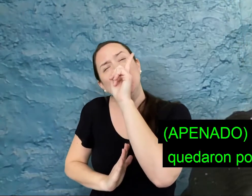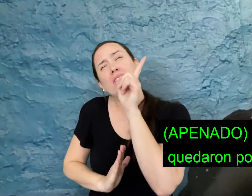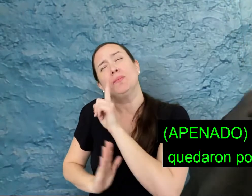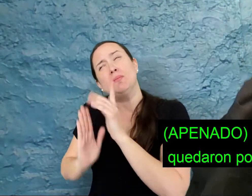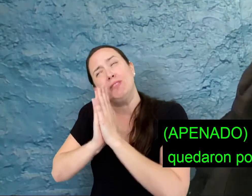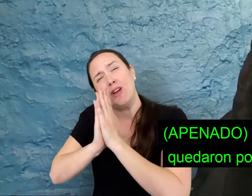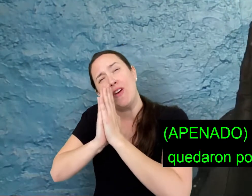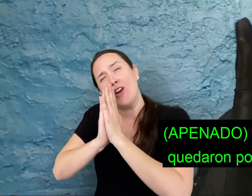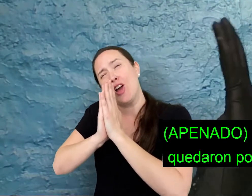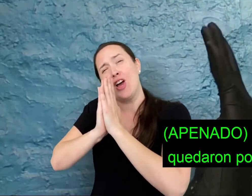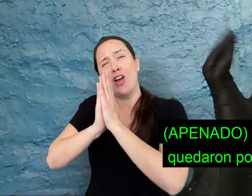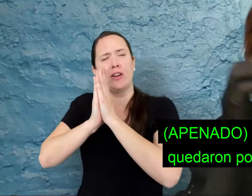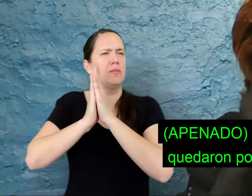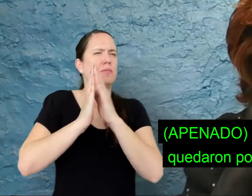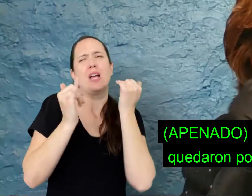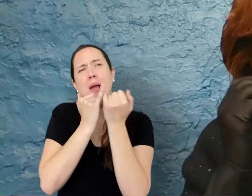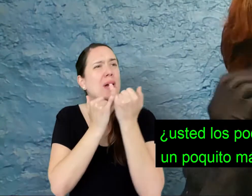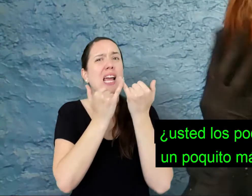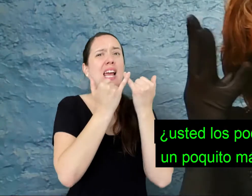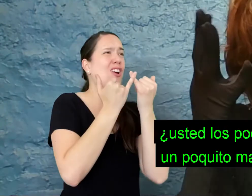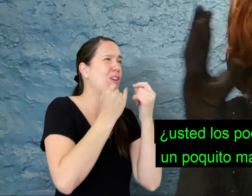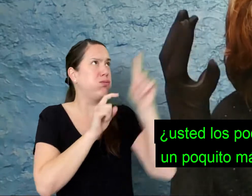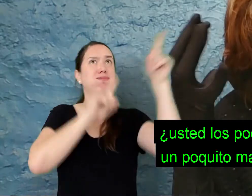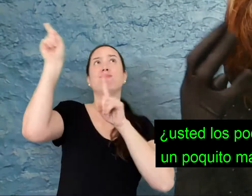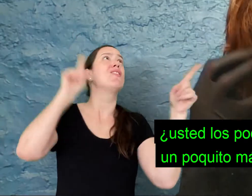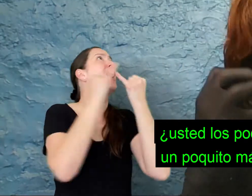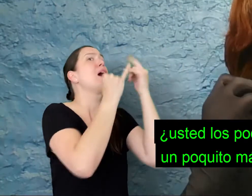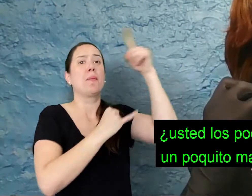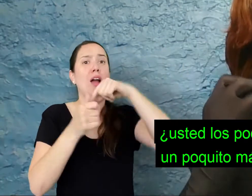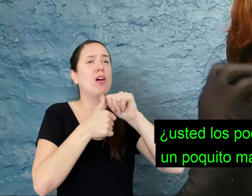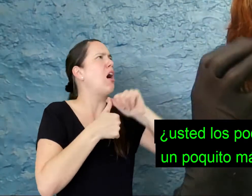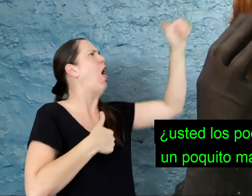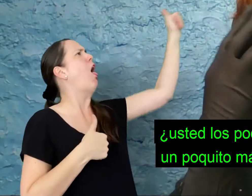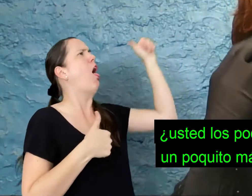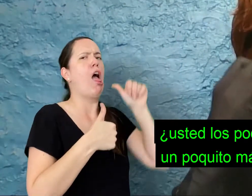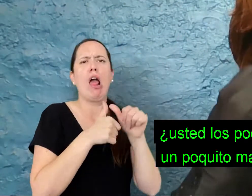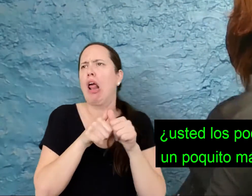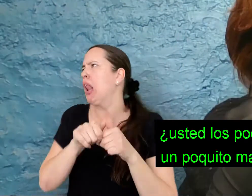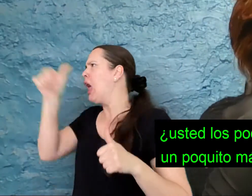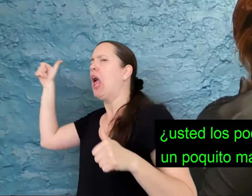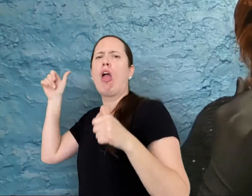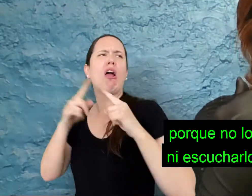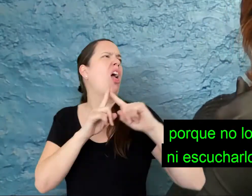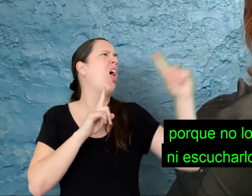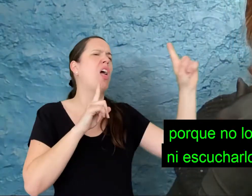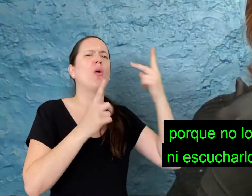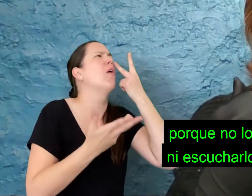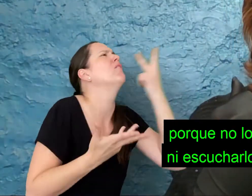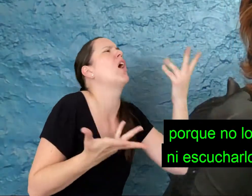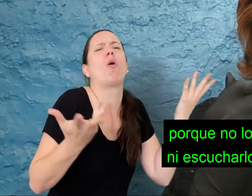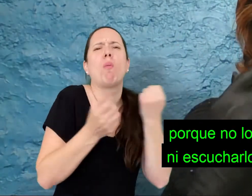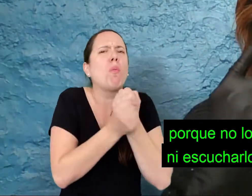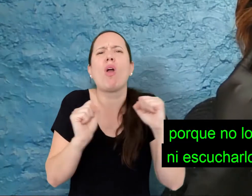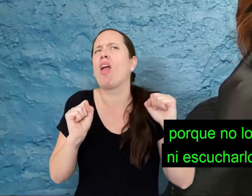Mis amigos quedaron por allá lejos. ¿Usted los podría acercar un poquito más acá porque no